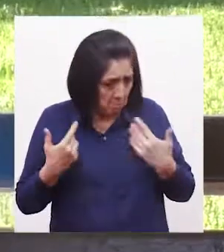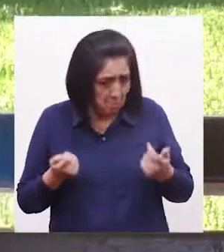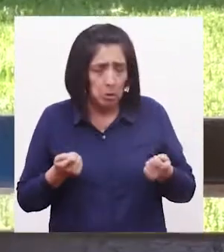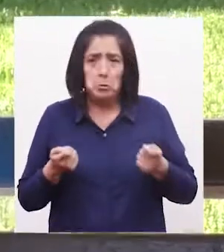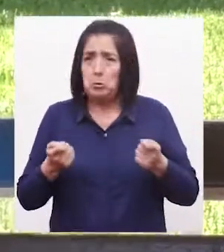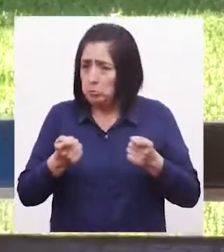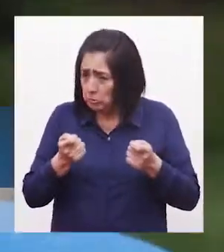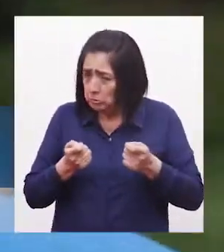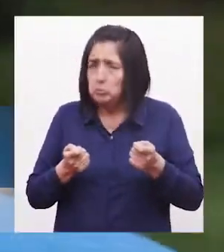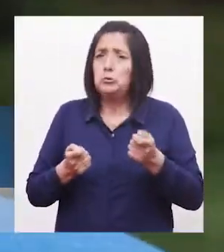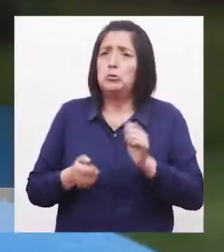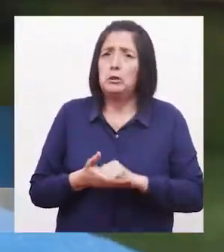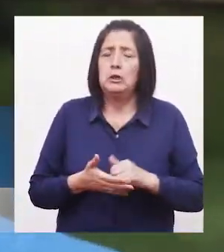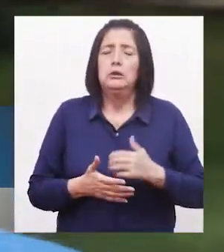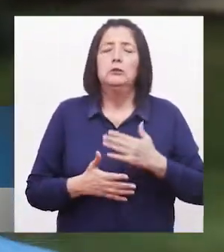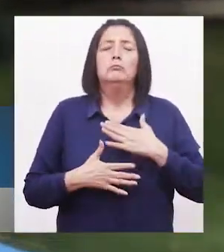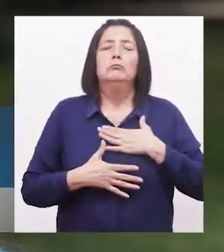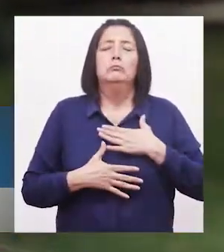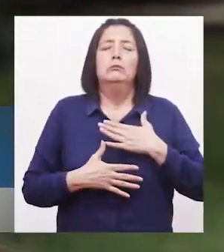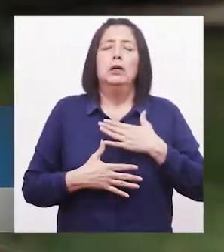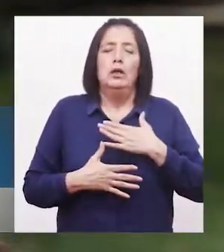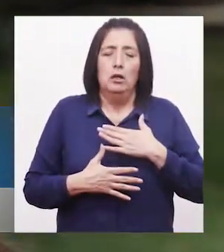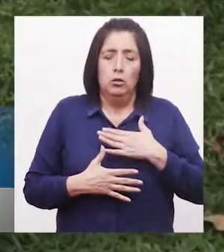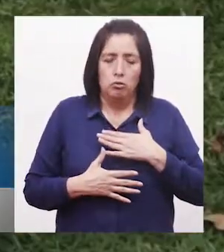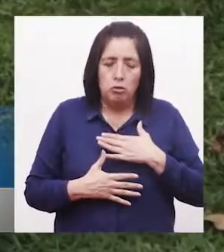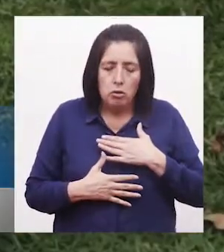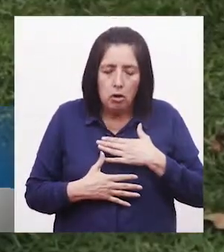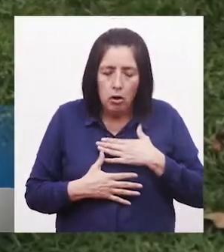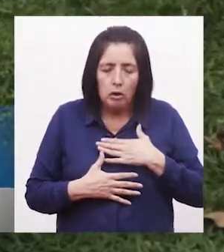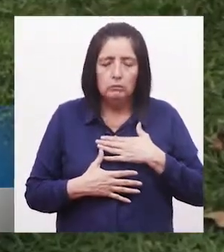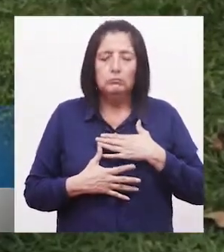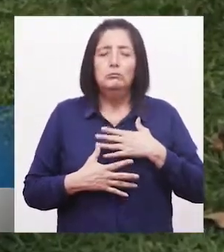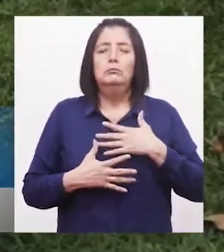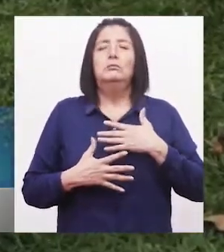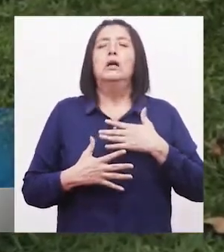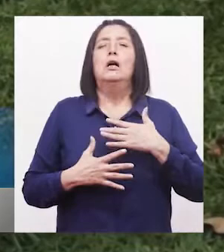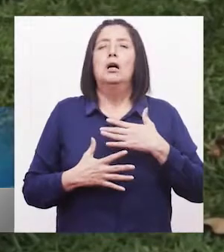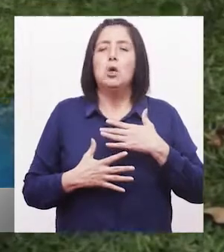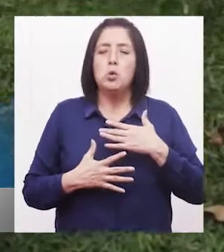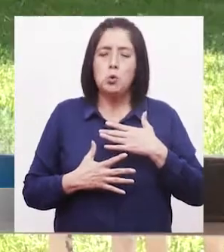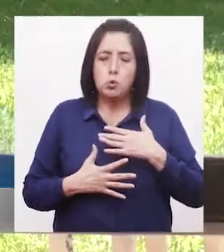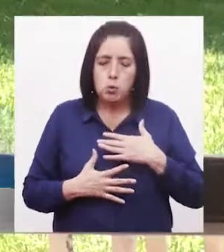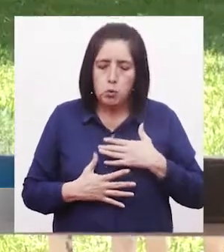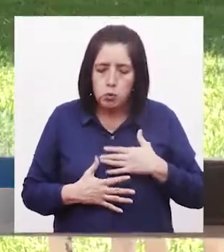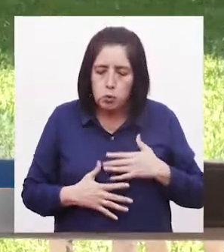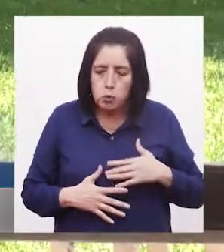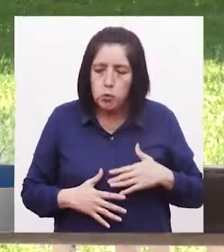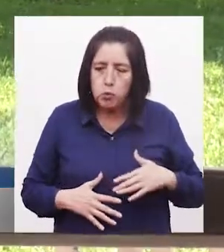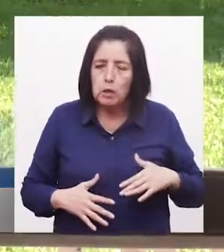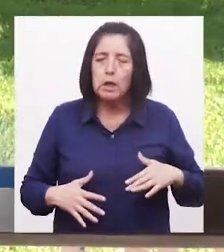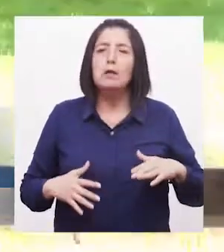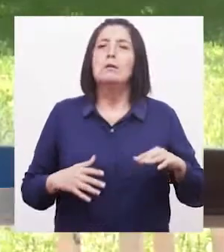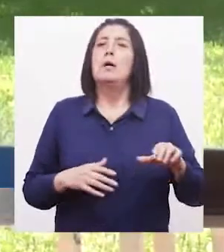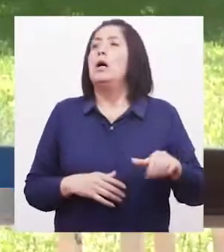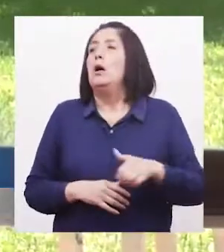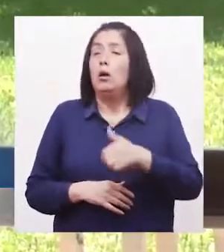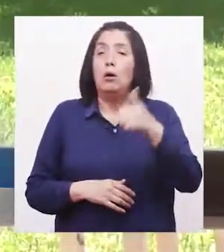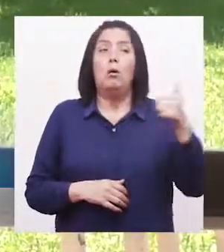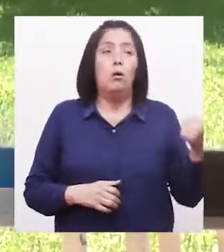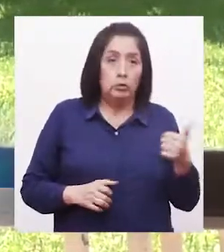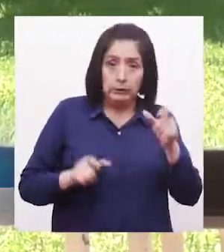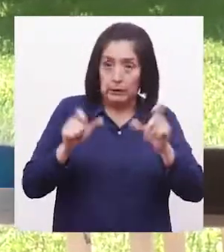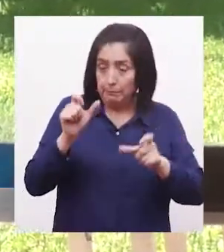empezarla a controlar Respirando profundamente, dándose un momento de calma Otras personas se